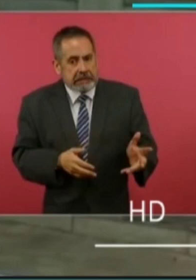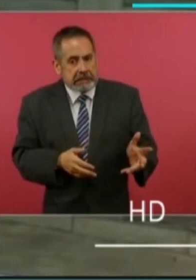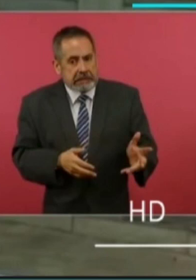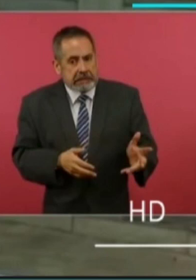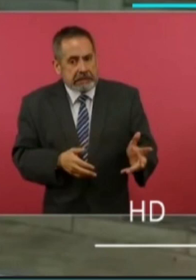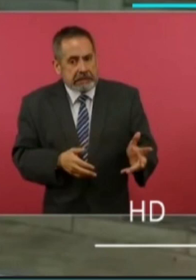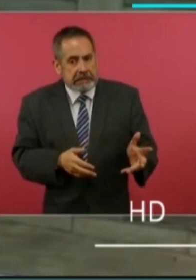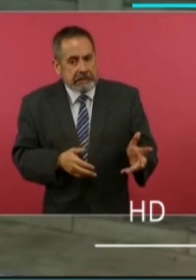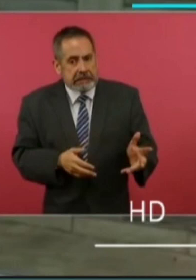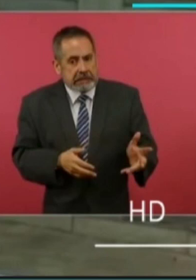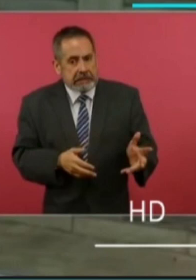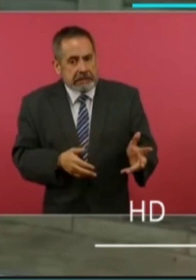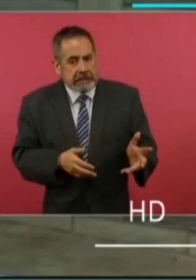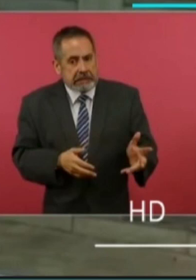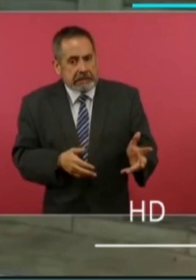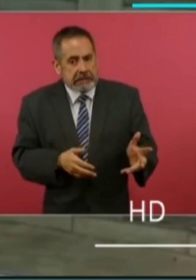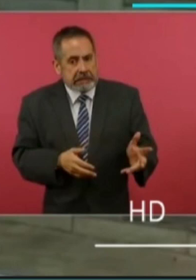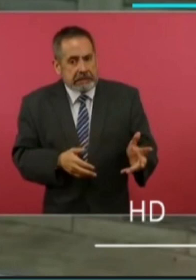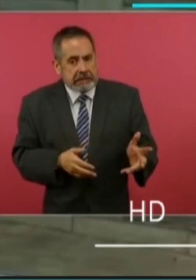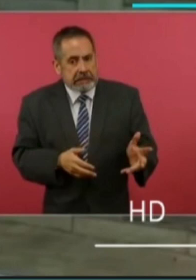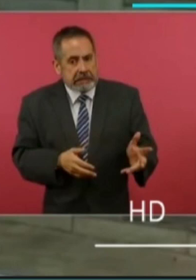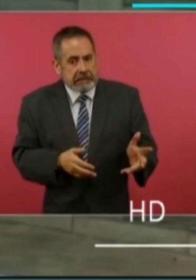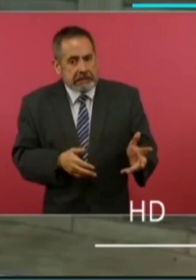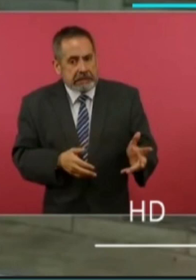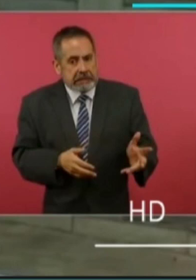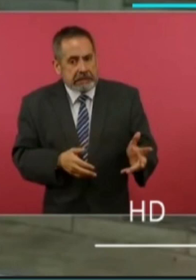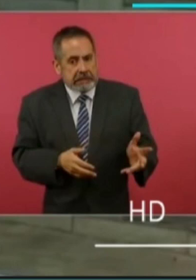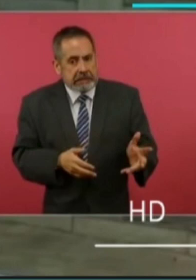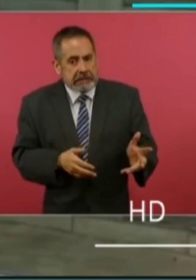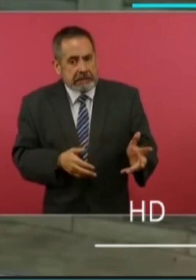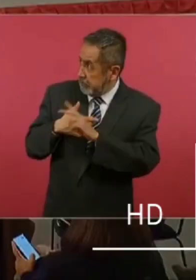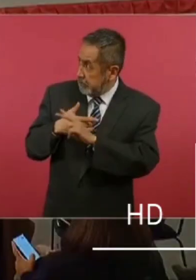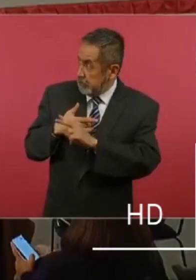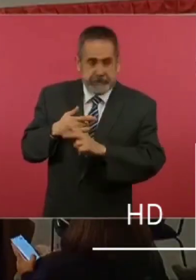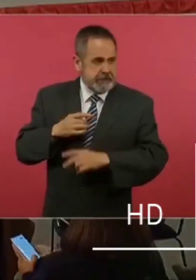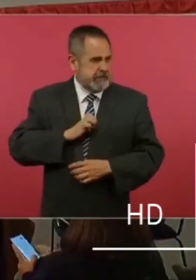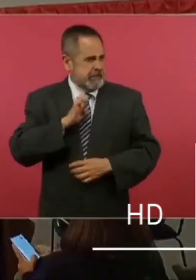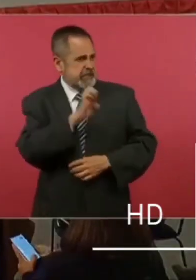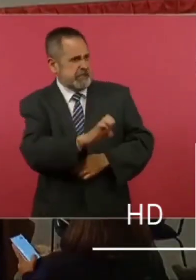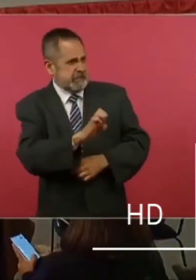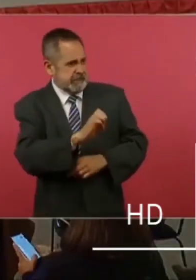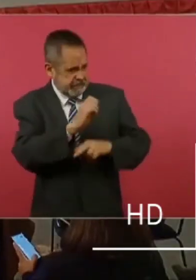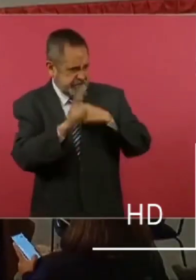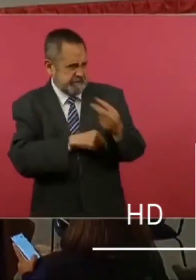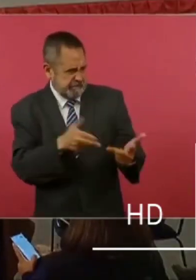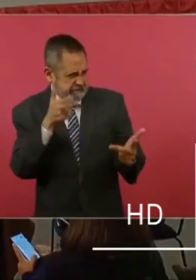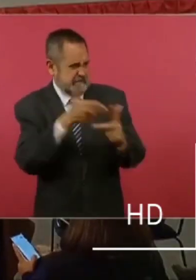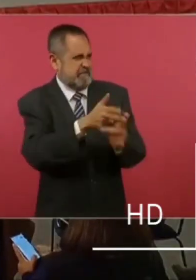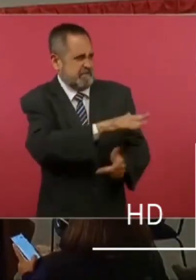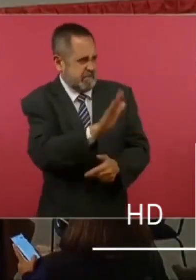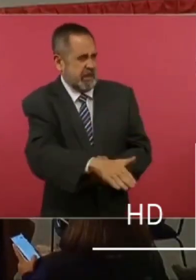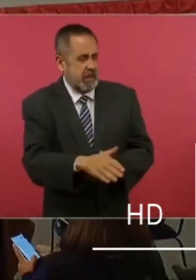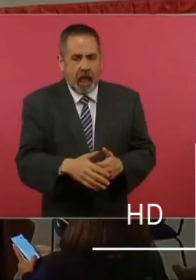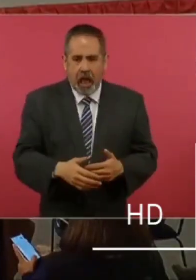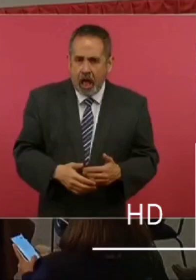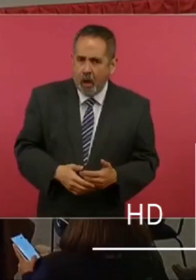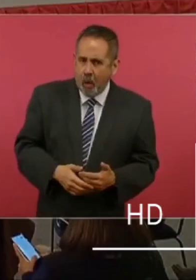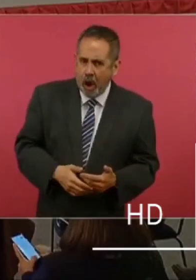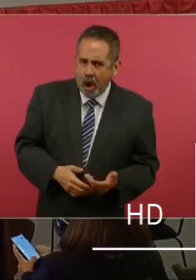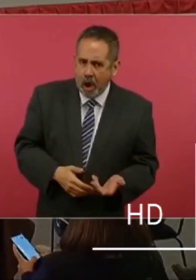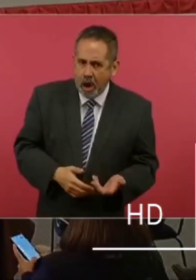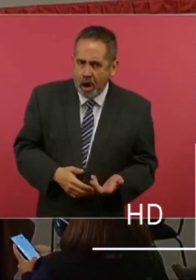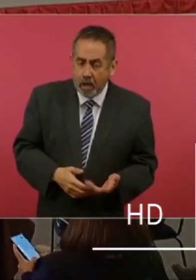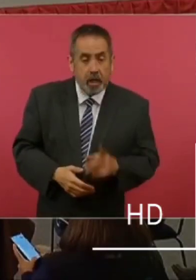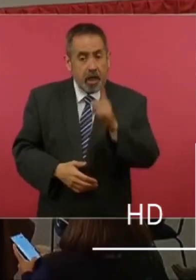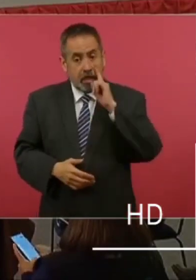que actúen por su propia iniciativa, por ese odio que se está generando desde el Palacio Nacional. Para no dejar, vamos